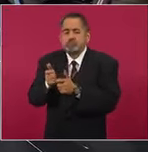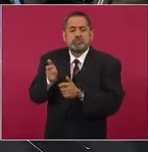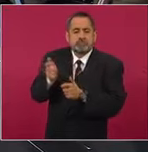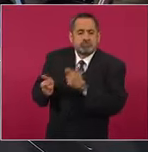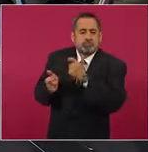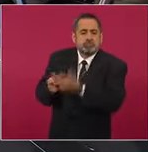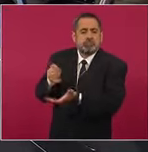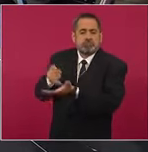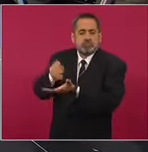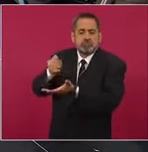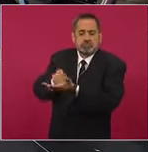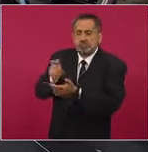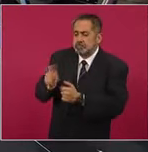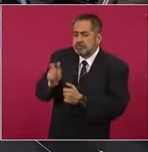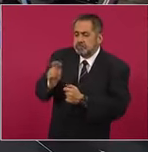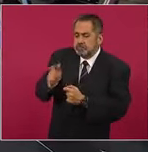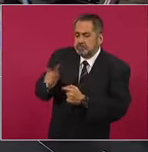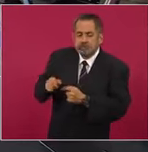medianos comerciantes,